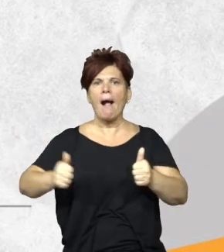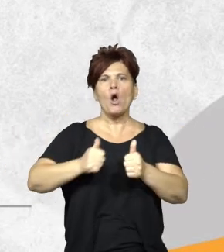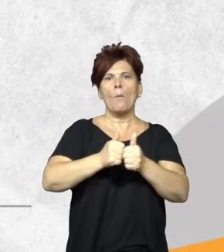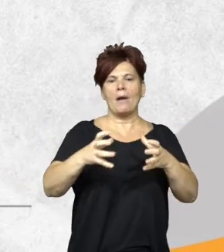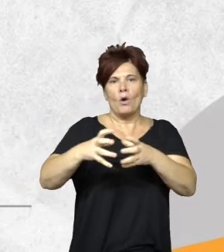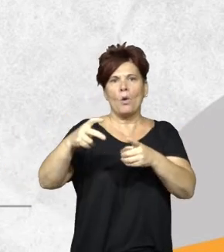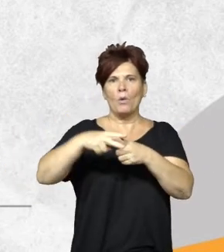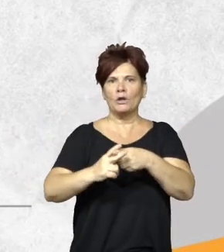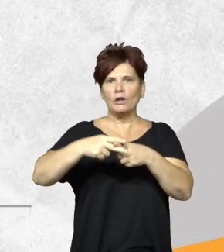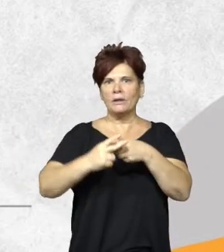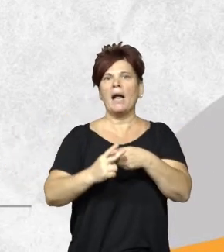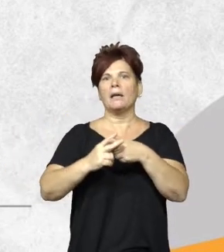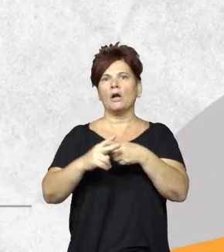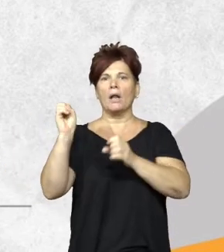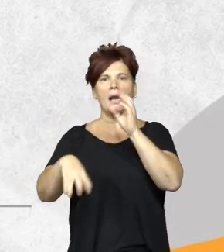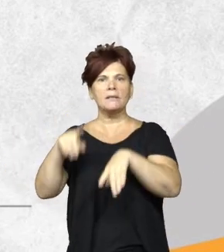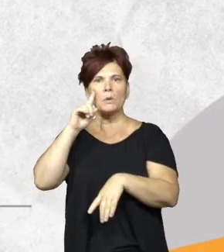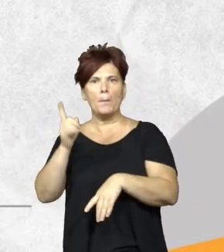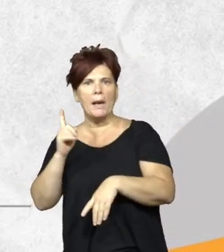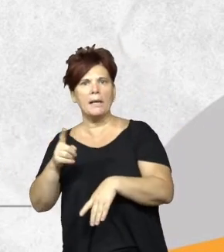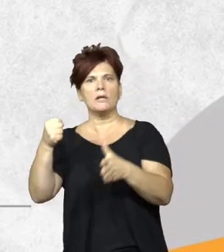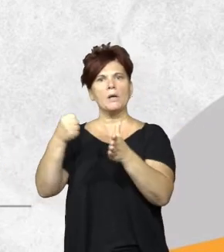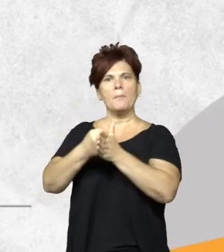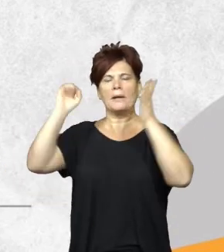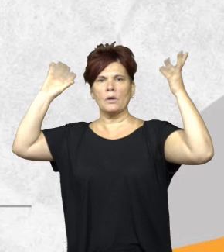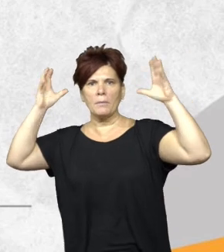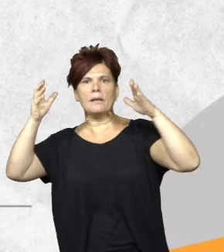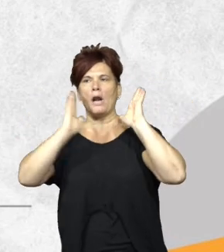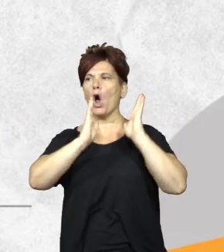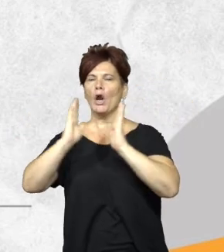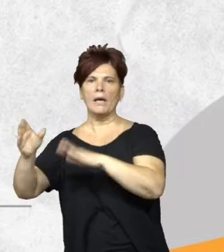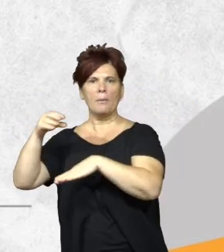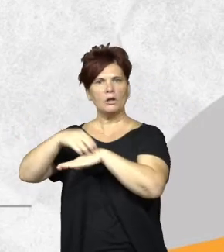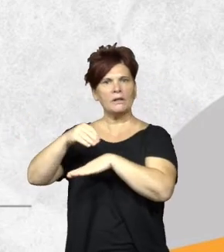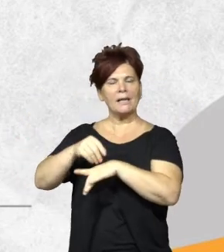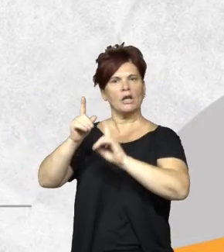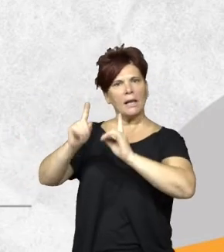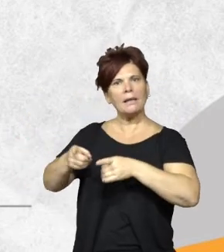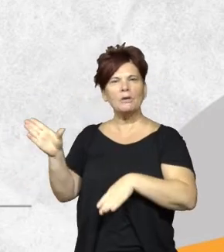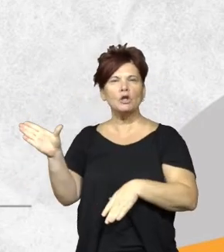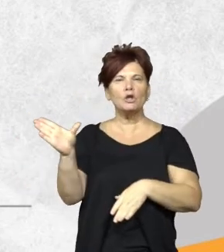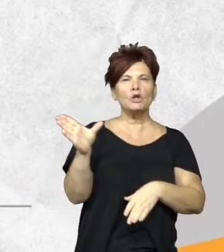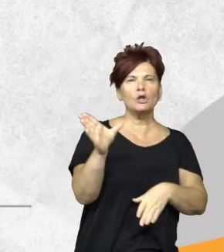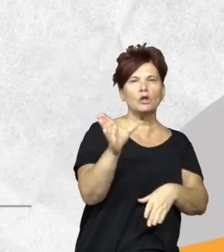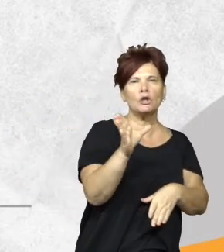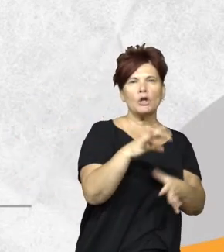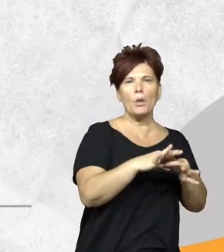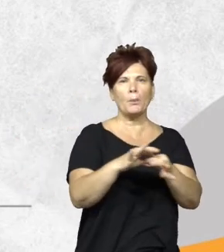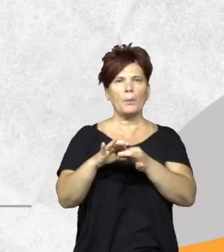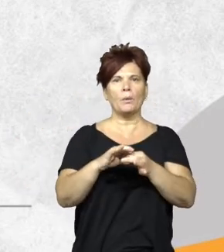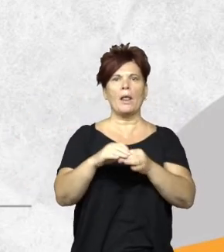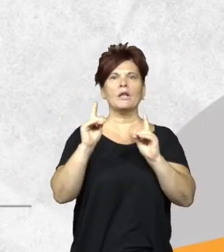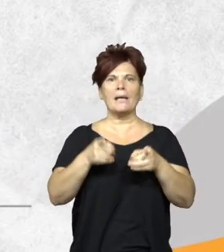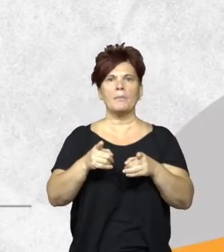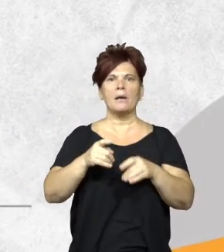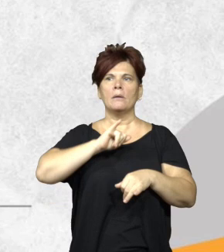técnicos de biocidas peligrosos impacto mental ordenamiento territorial y por sobre todas las cosas la atención a denuncias